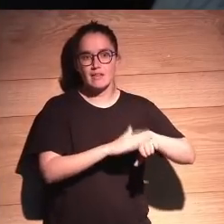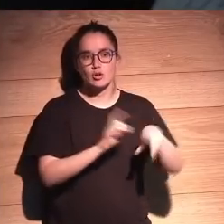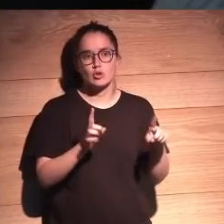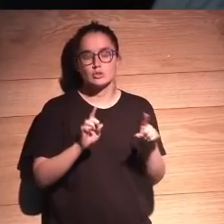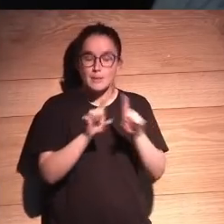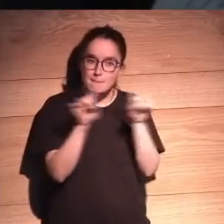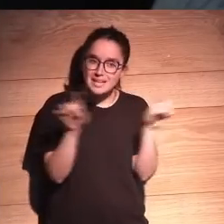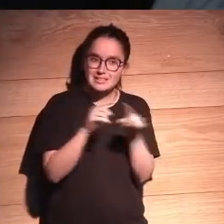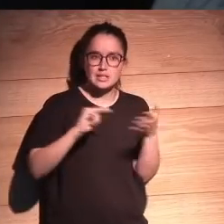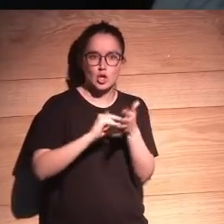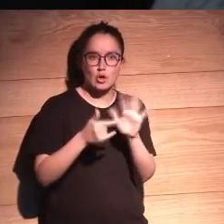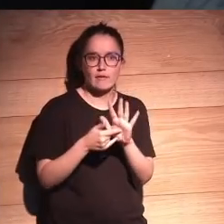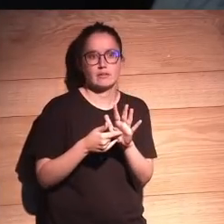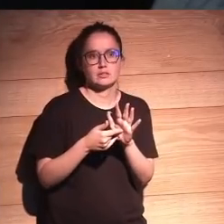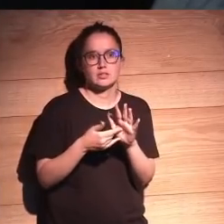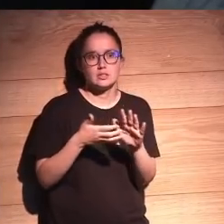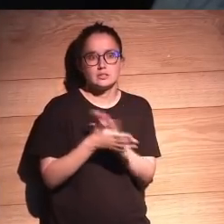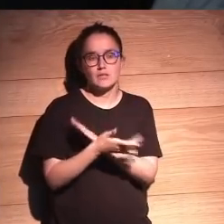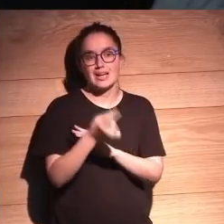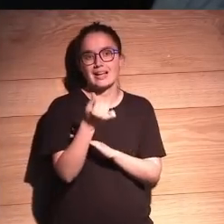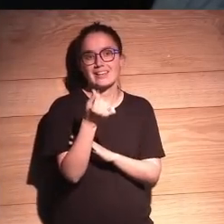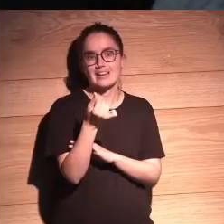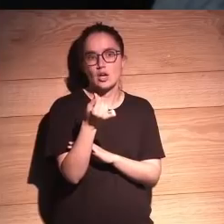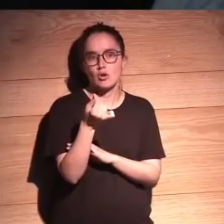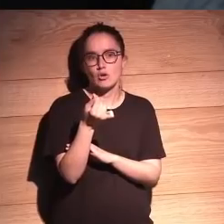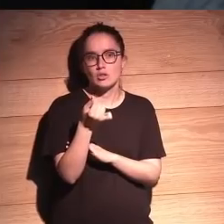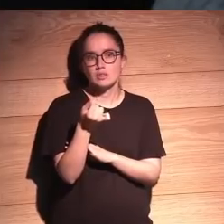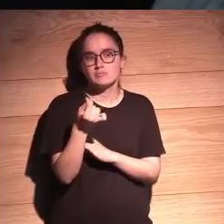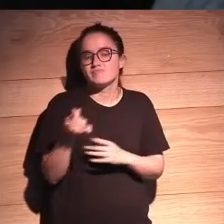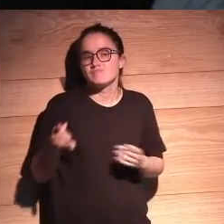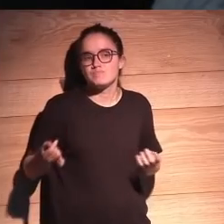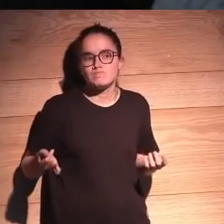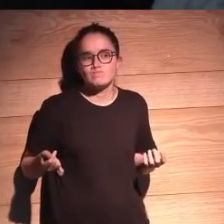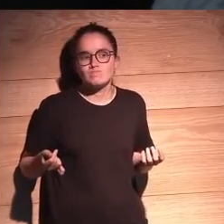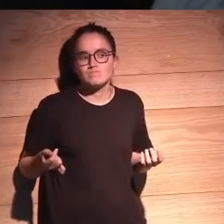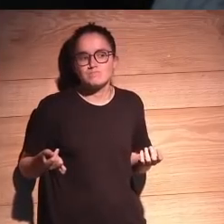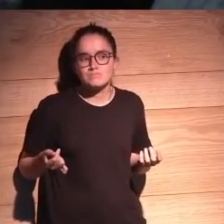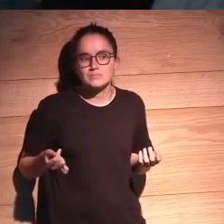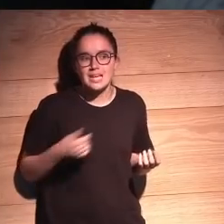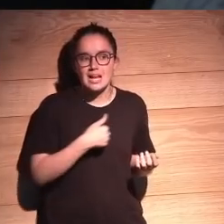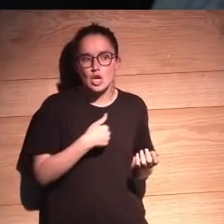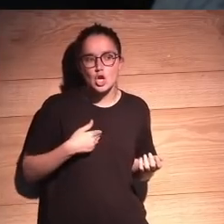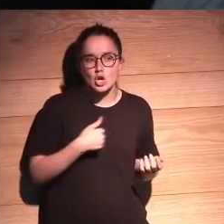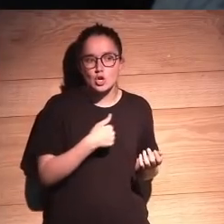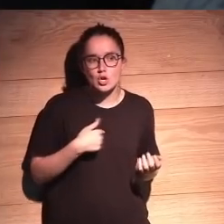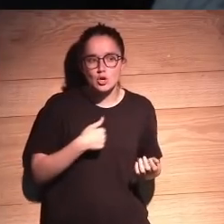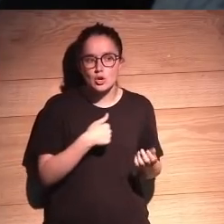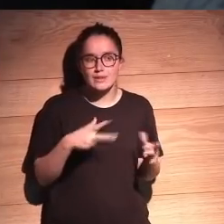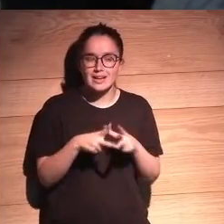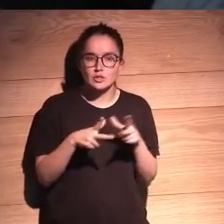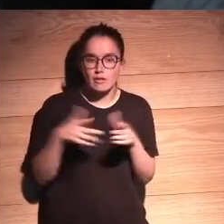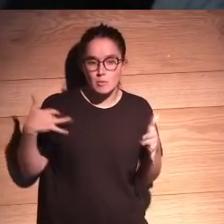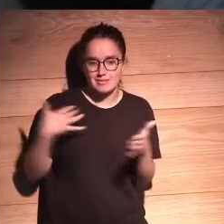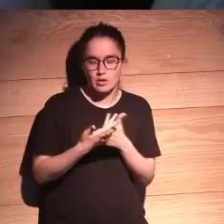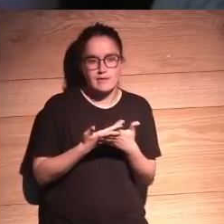parte de empresas tecnológicas lo cual quiere decir que obviamente el dinero está dejando de tener el papel que ha estado jugando en la sociedad